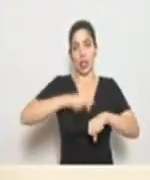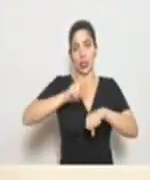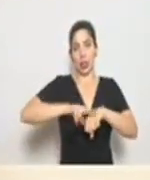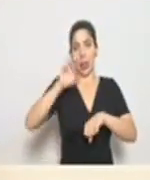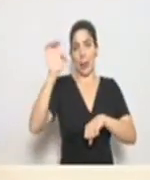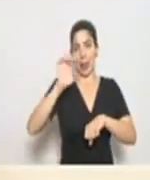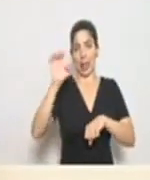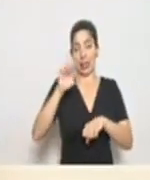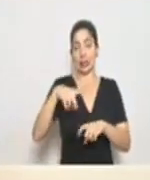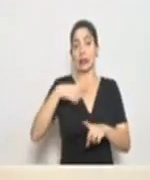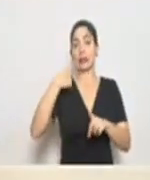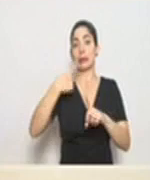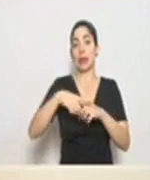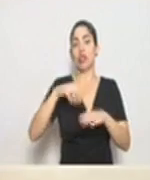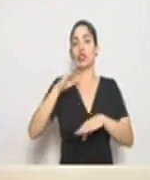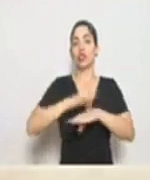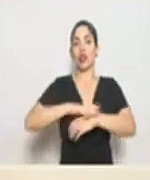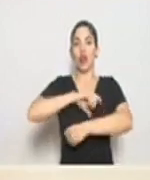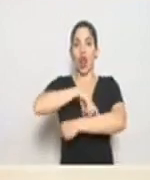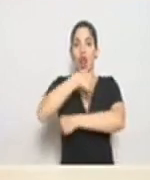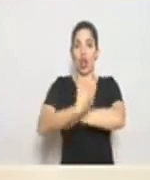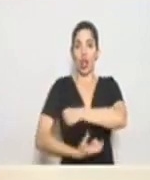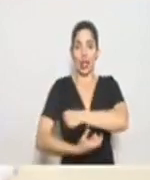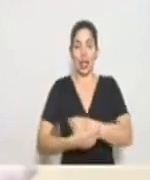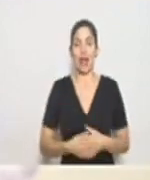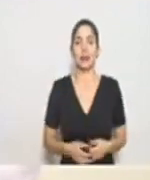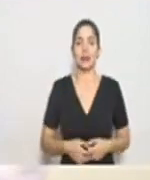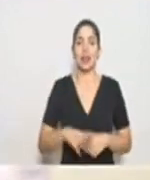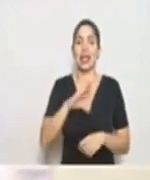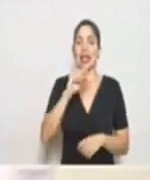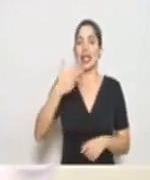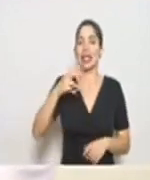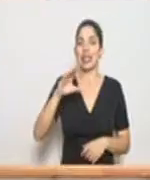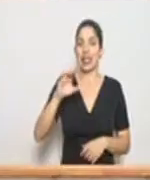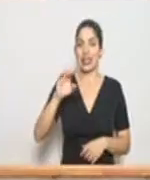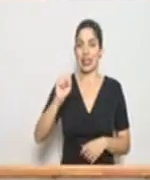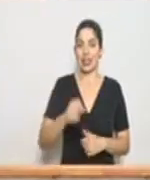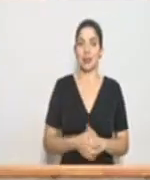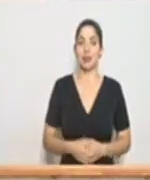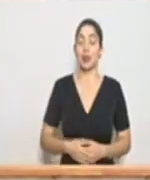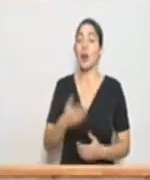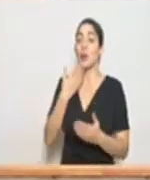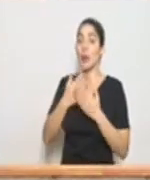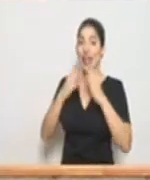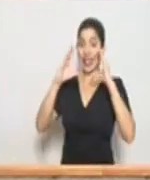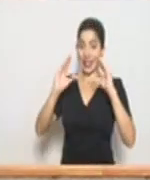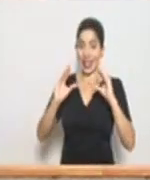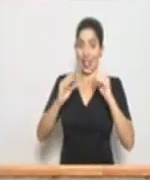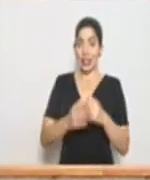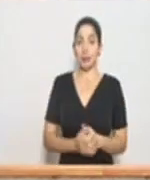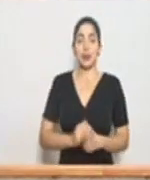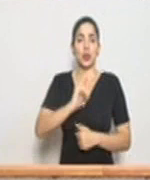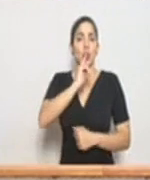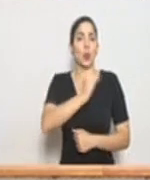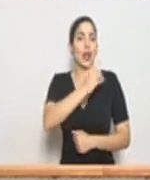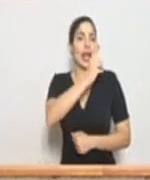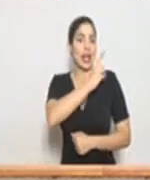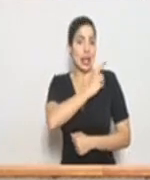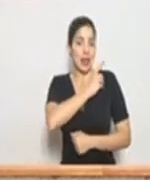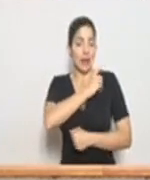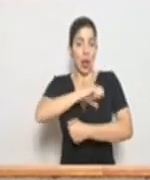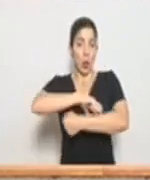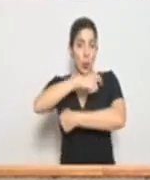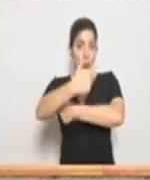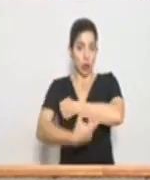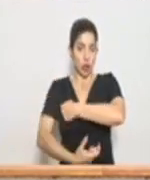Emergencias y además sobre el sorteo de lotería y chances. Muy buenas tardes. La Junta Directiva de la Junta de